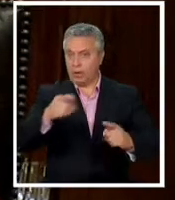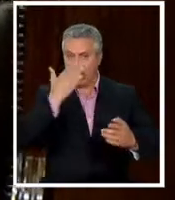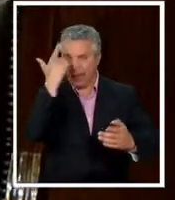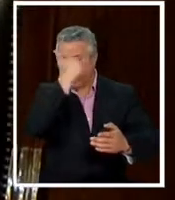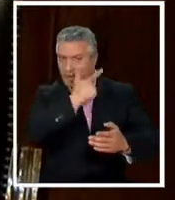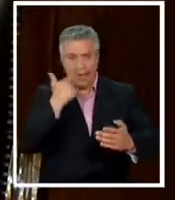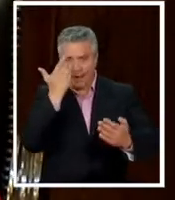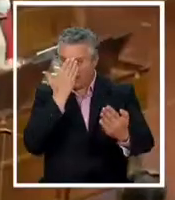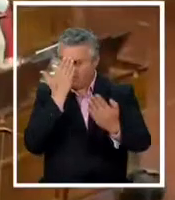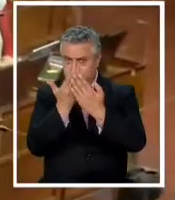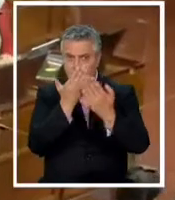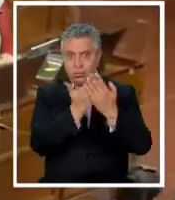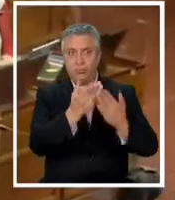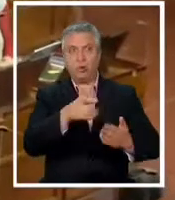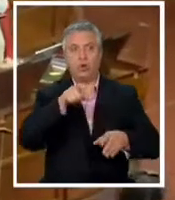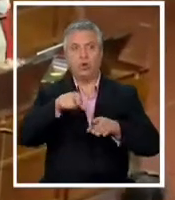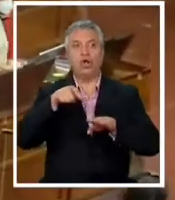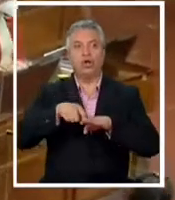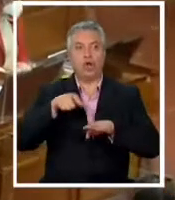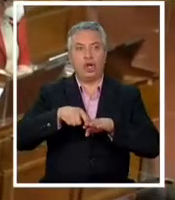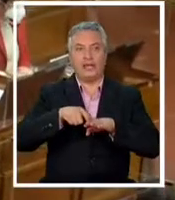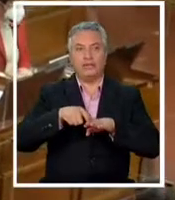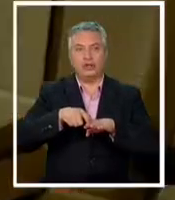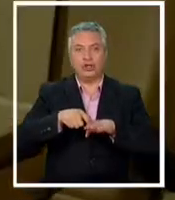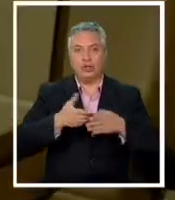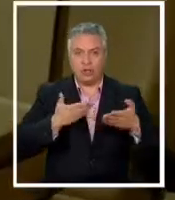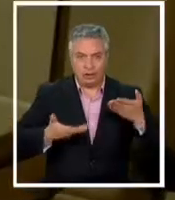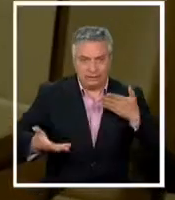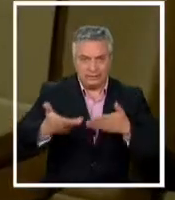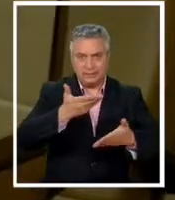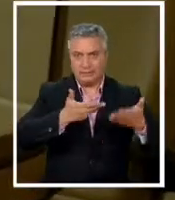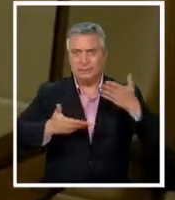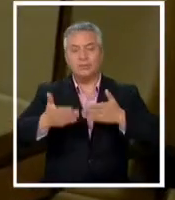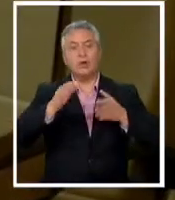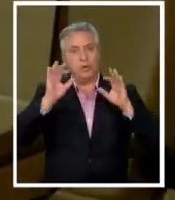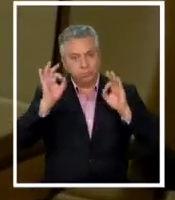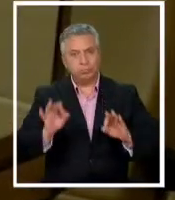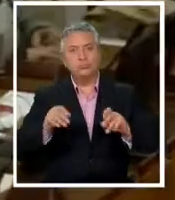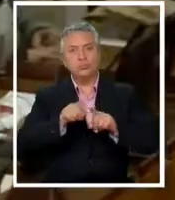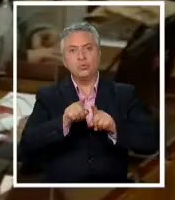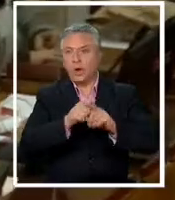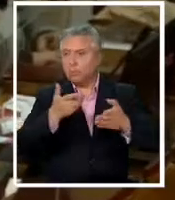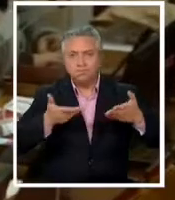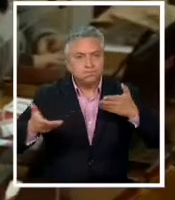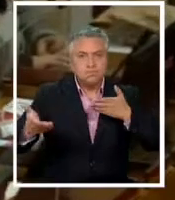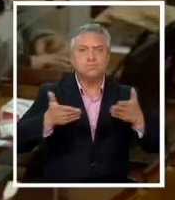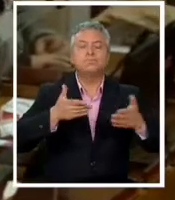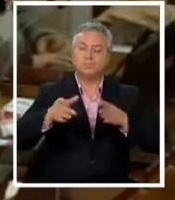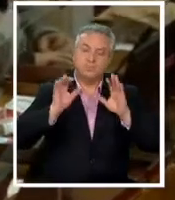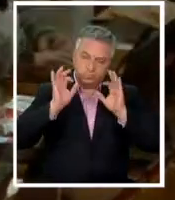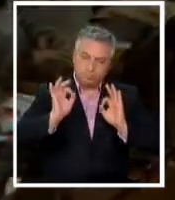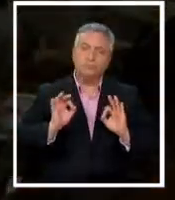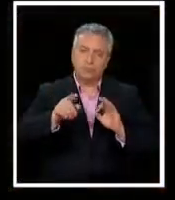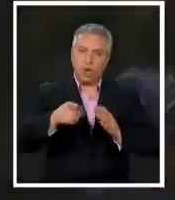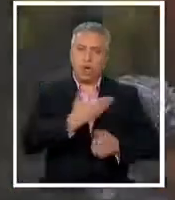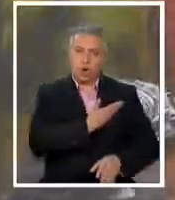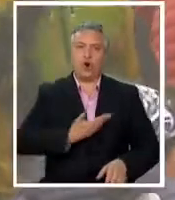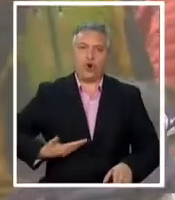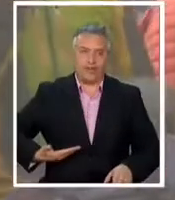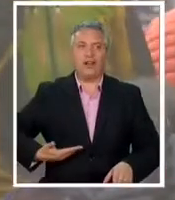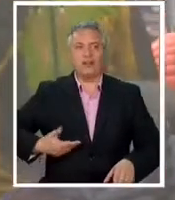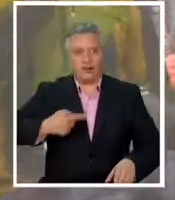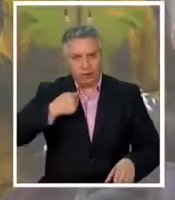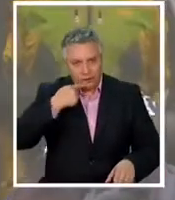con los diputados en el Congreso sesión especial solicitada por la oposición para analizar la decisión del gobierno de no